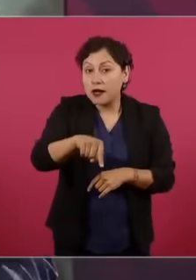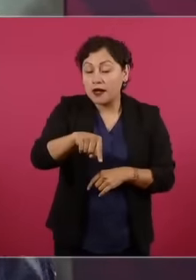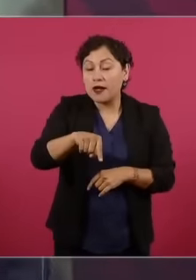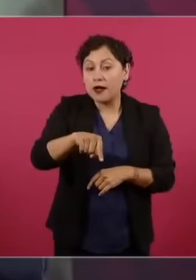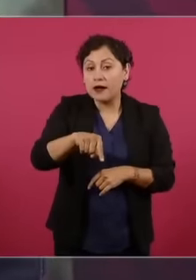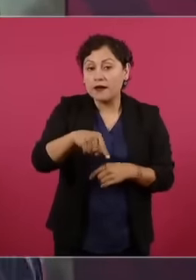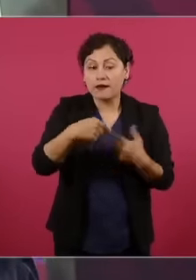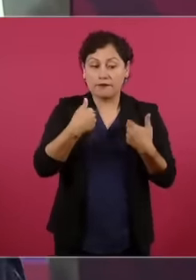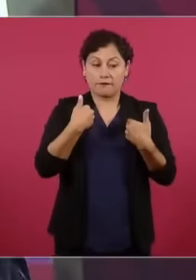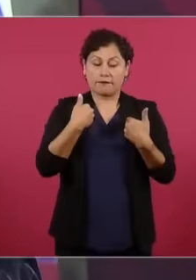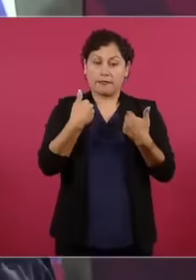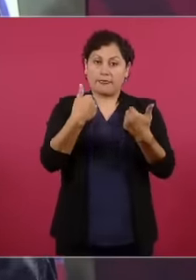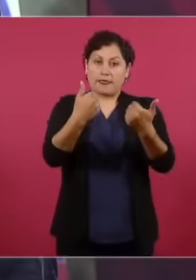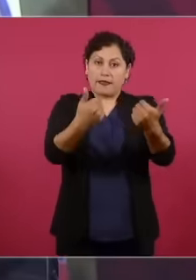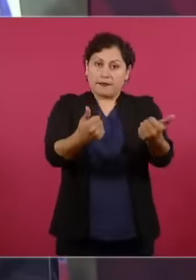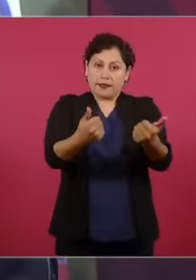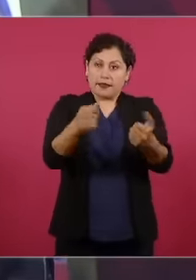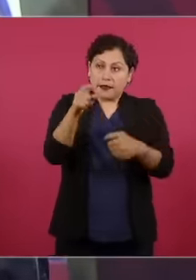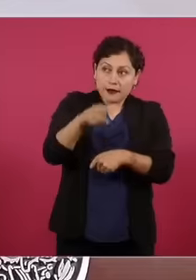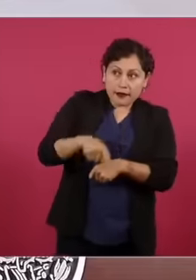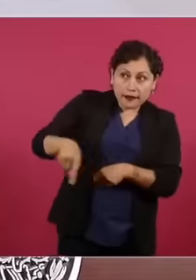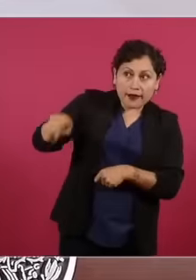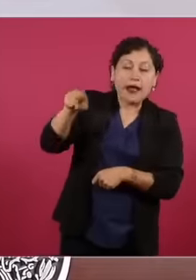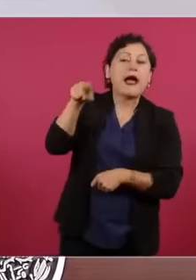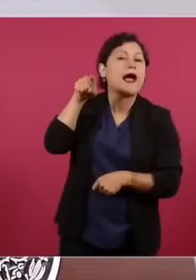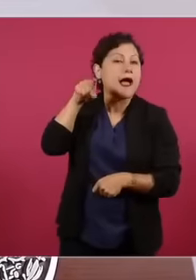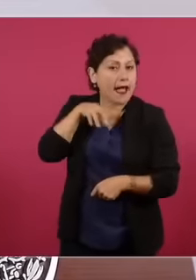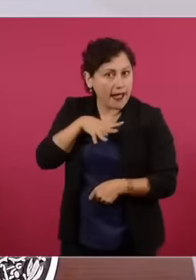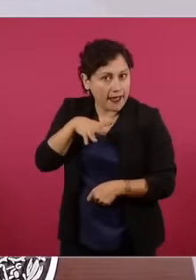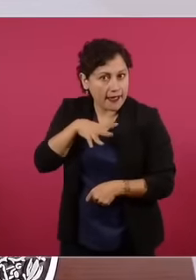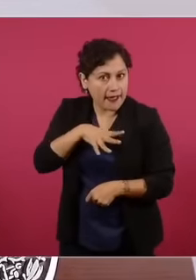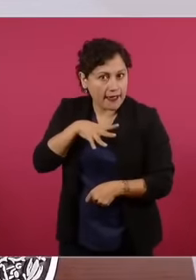De que el pueblo Existe De que hay que Respetar al pueblo